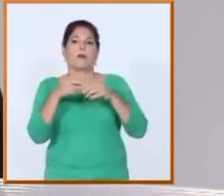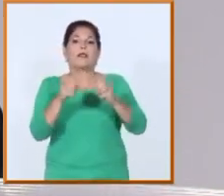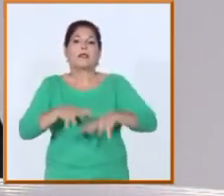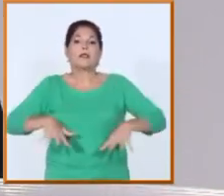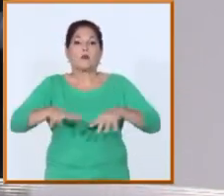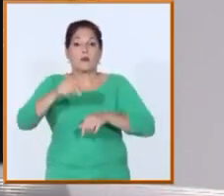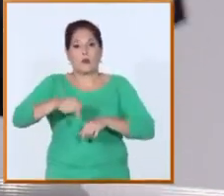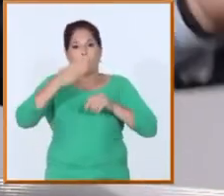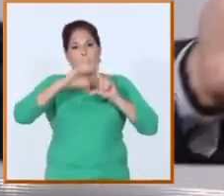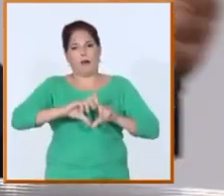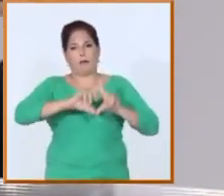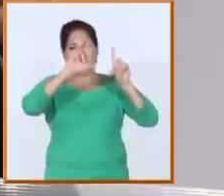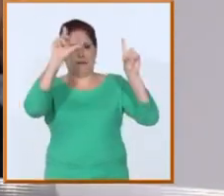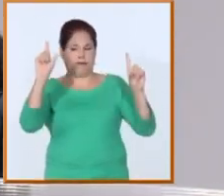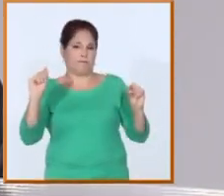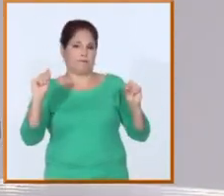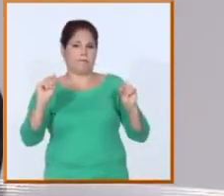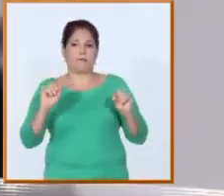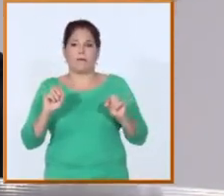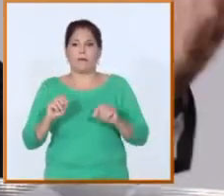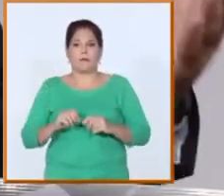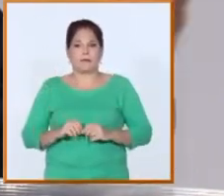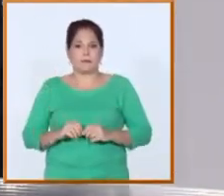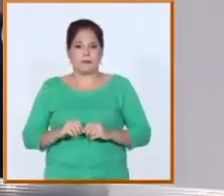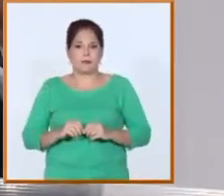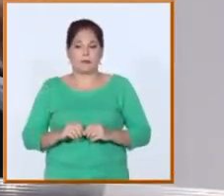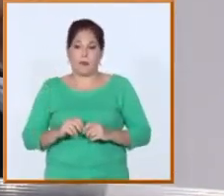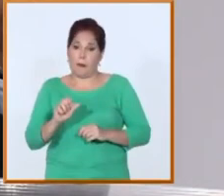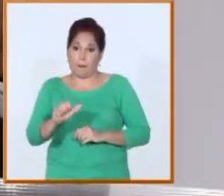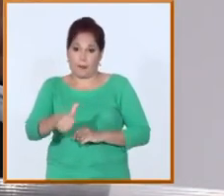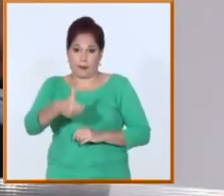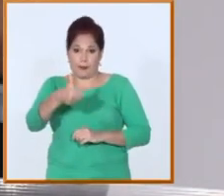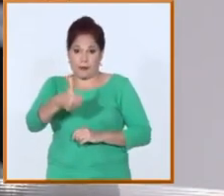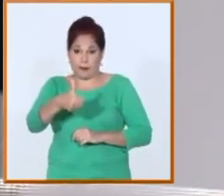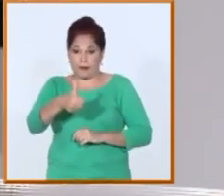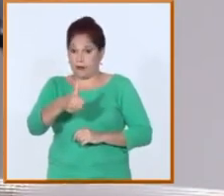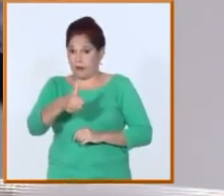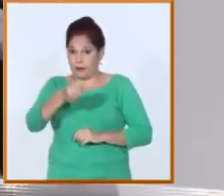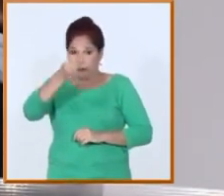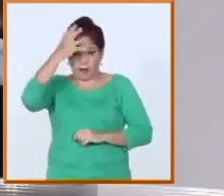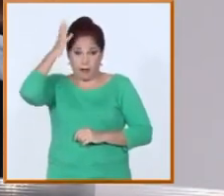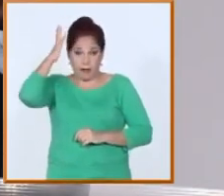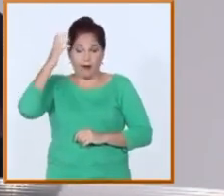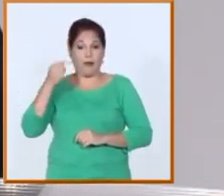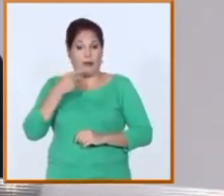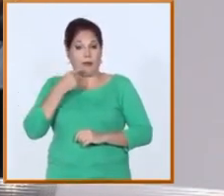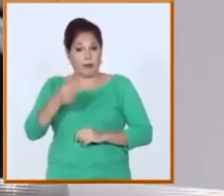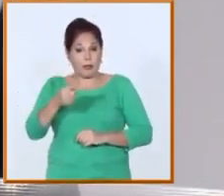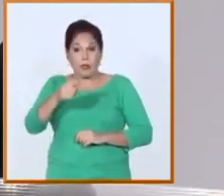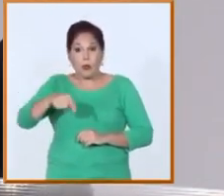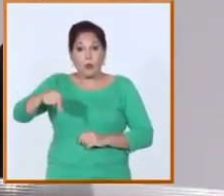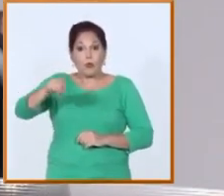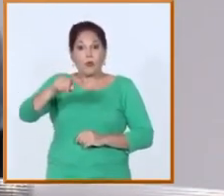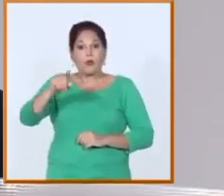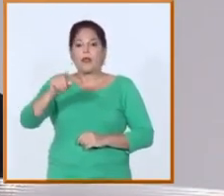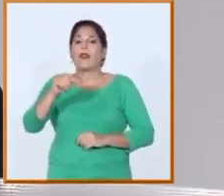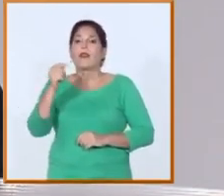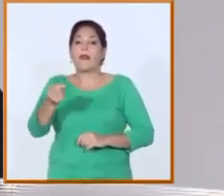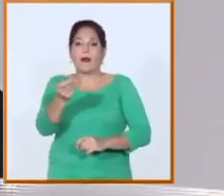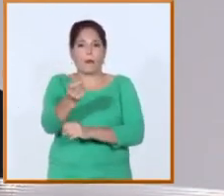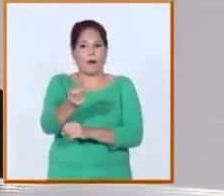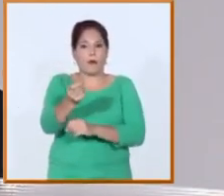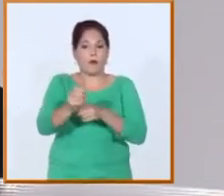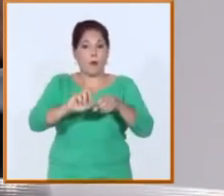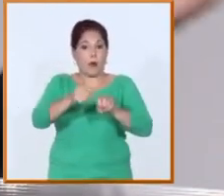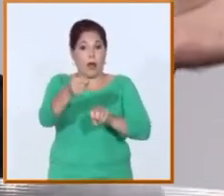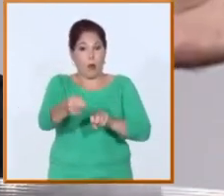que tenemos en sociedad en el sistema empresarial y nuestro presidente y primer secretario además nos convoca a eso, nos ha convocado a eso desde hace